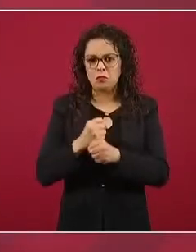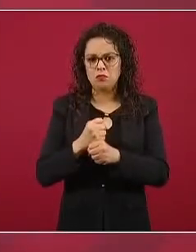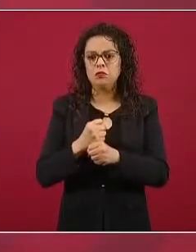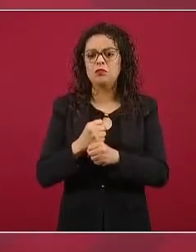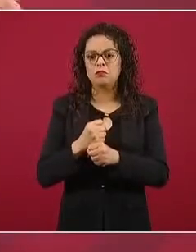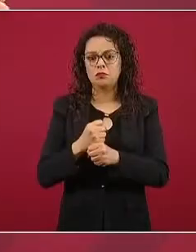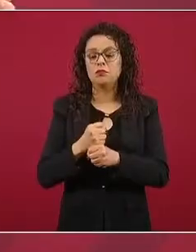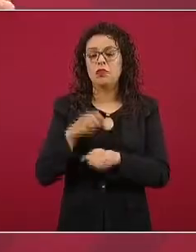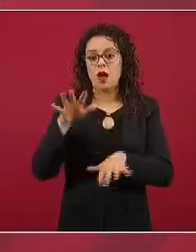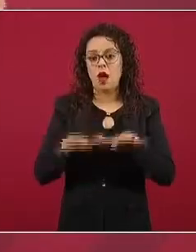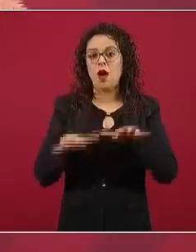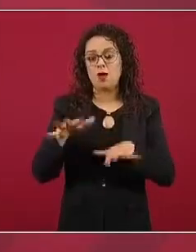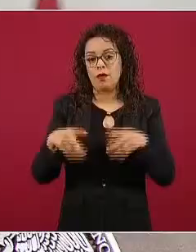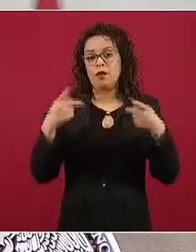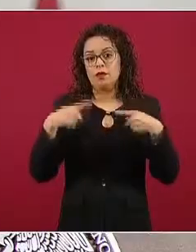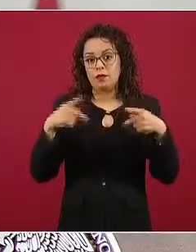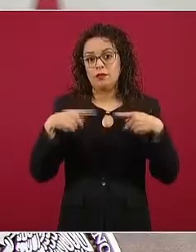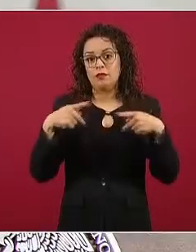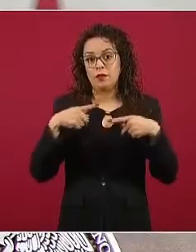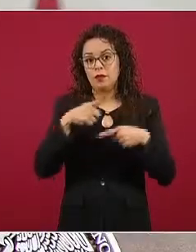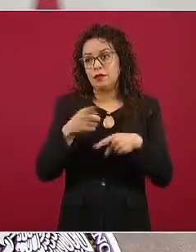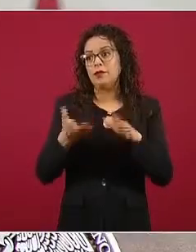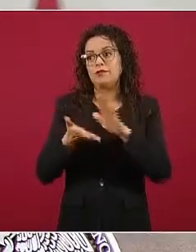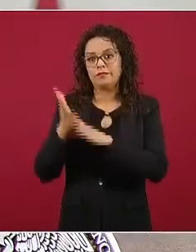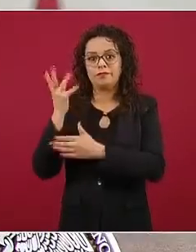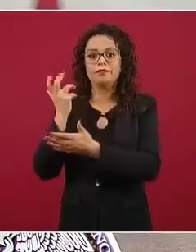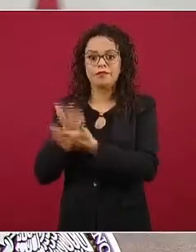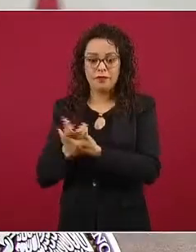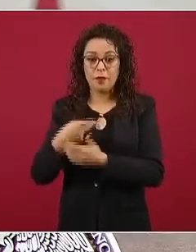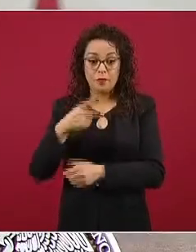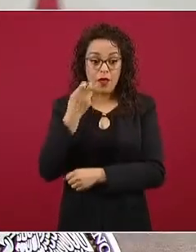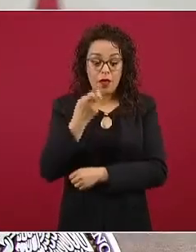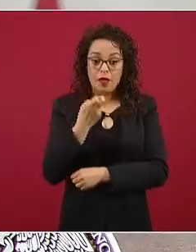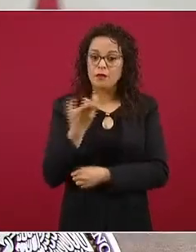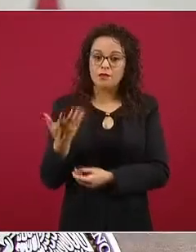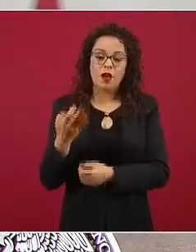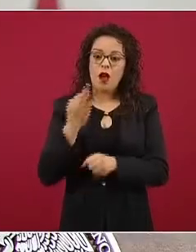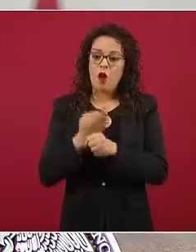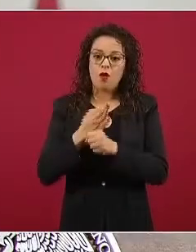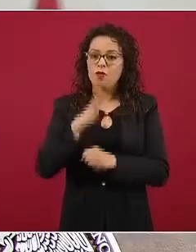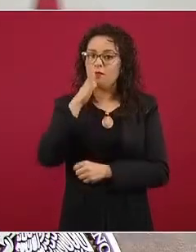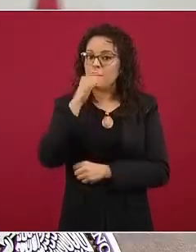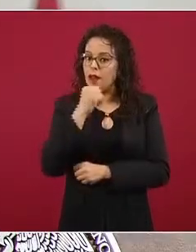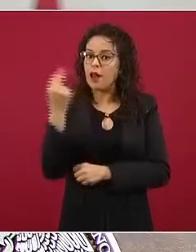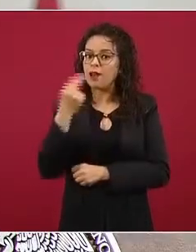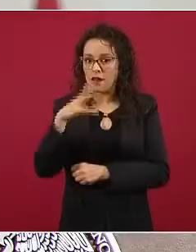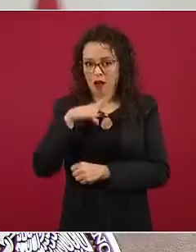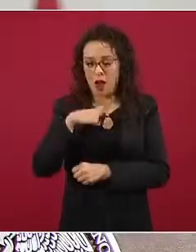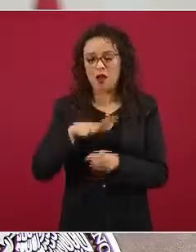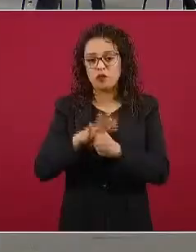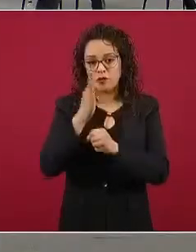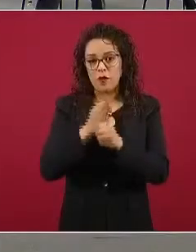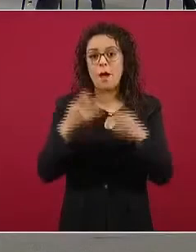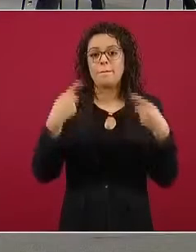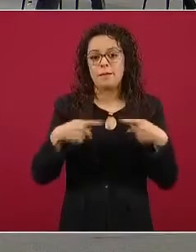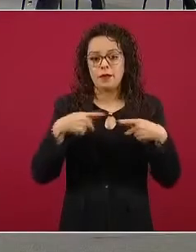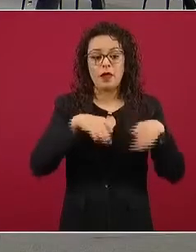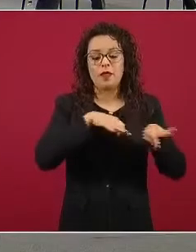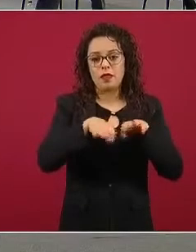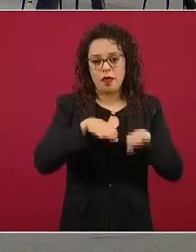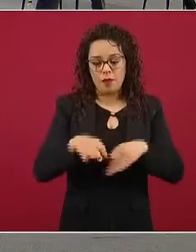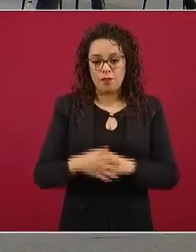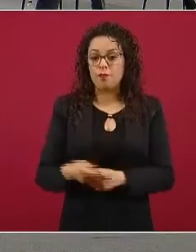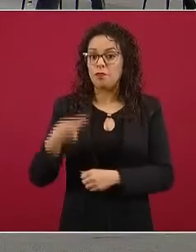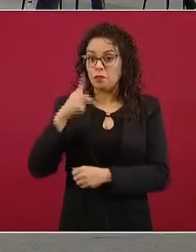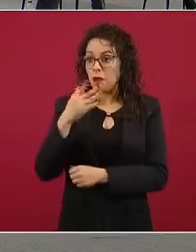programado. Entonces, tenemos que cubrir para que esto no nos ocurra. Afortunadamente, hemos tenido una extraordinaria respuesta y ya